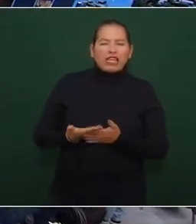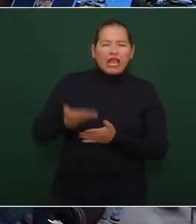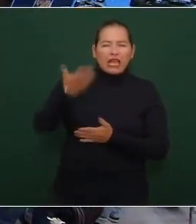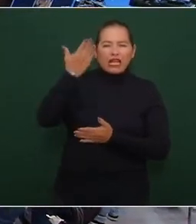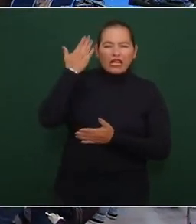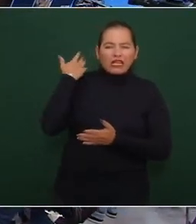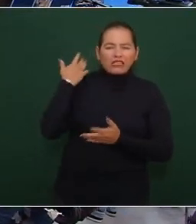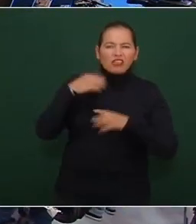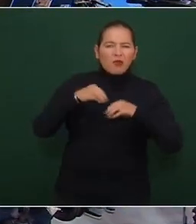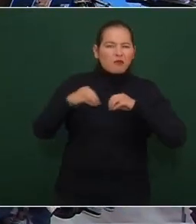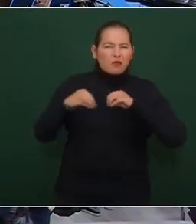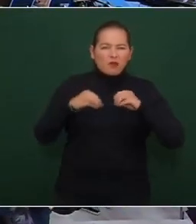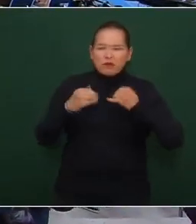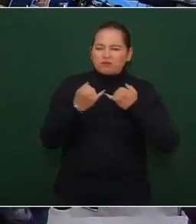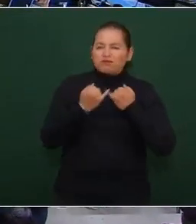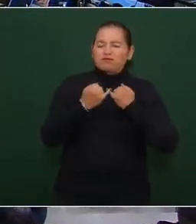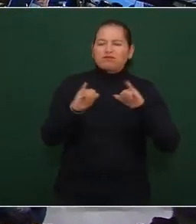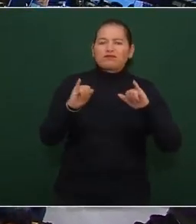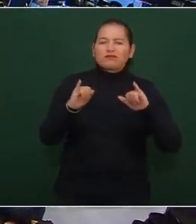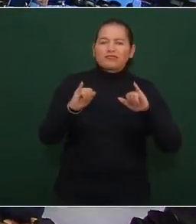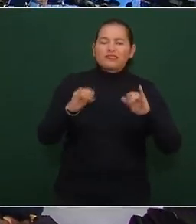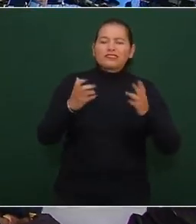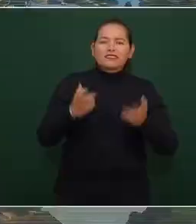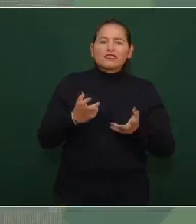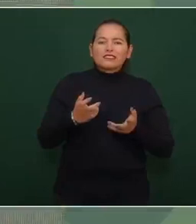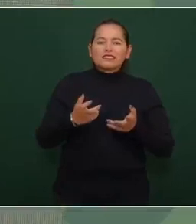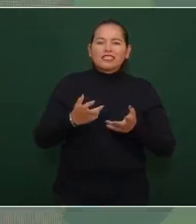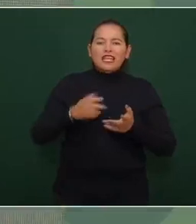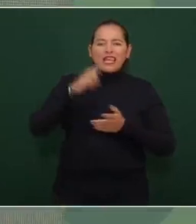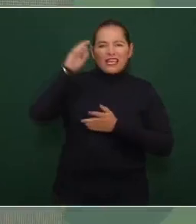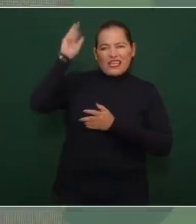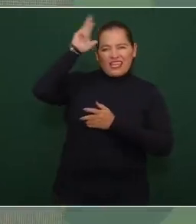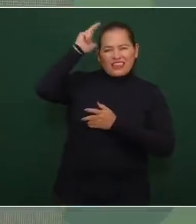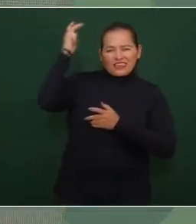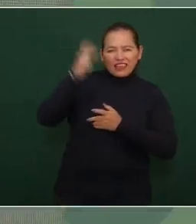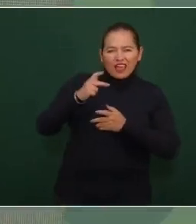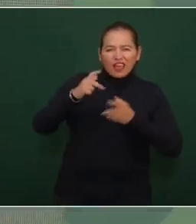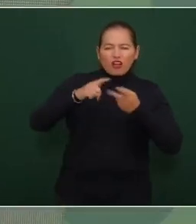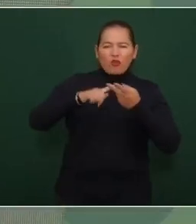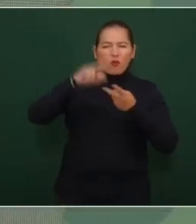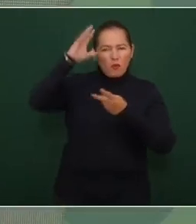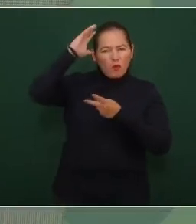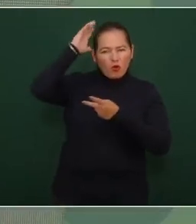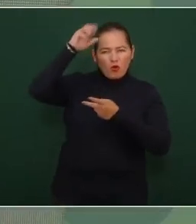independencia el legado de Hidalgo de Morelos